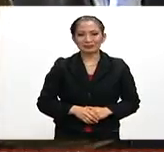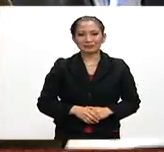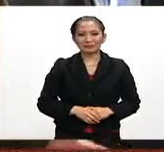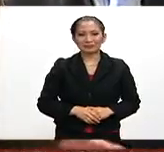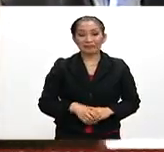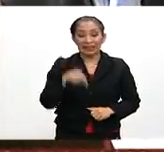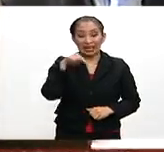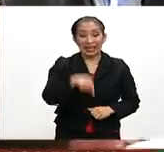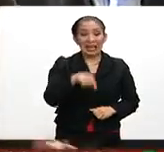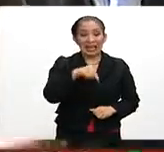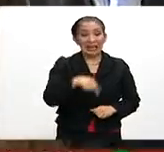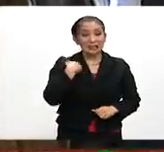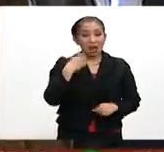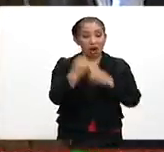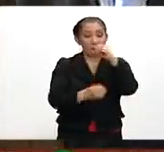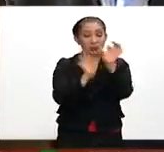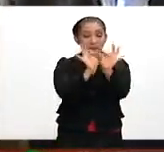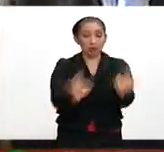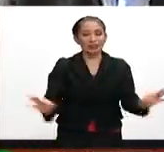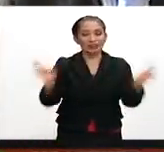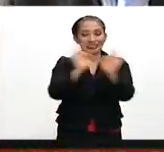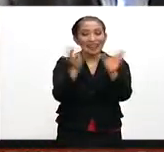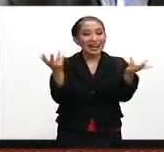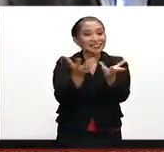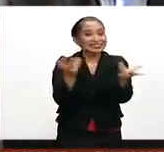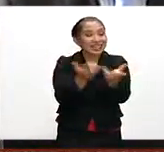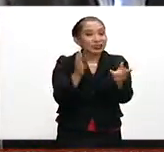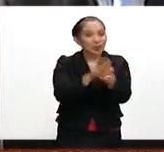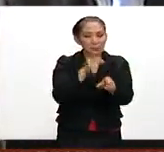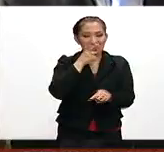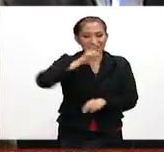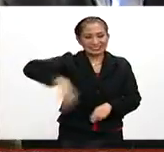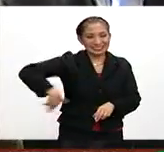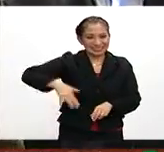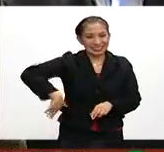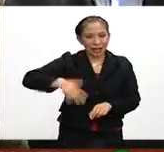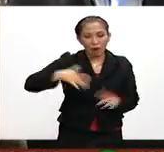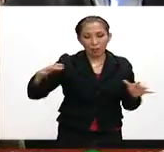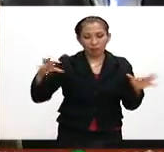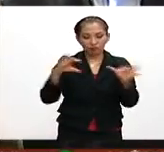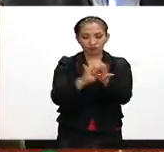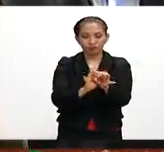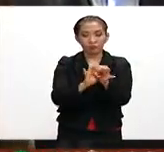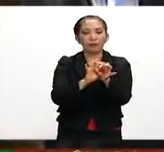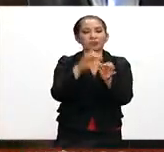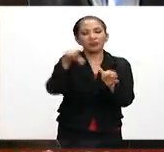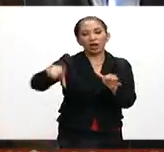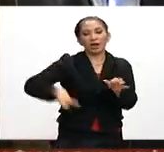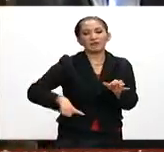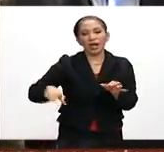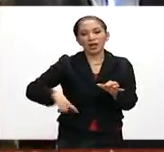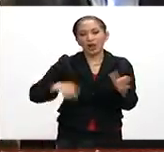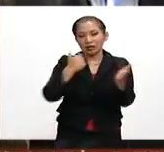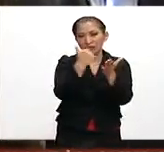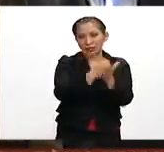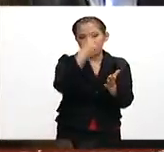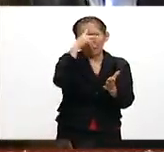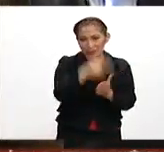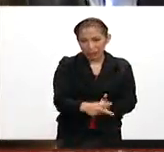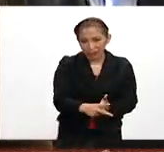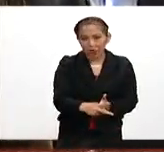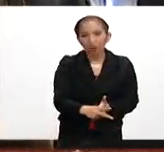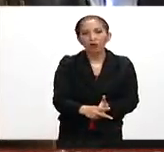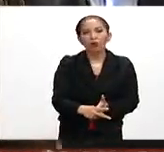Entonces, esta es una de las obras más importantes que estamos desarrollando, como aquí se ha dicho, conjuntamente con el gobierno de la Ciudad de México,